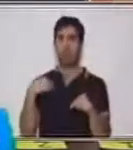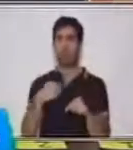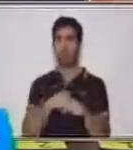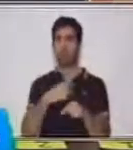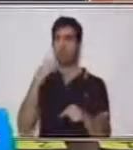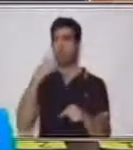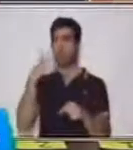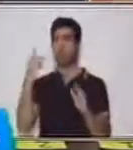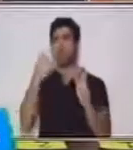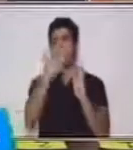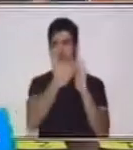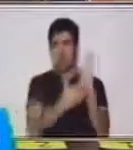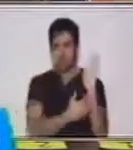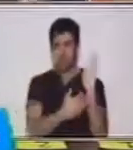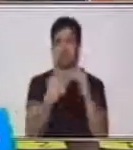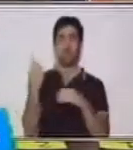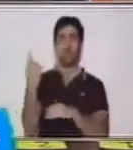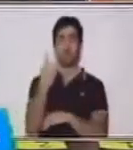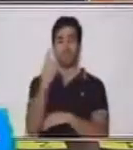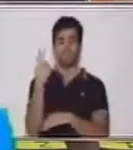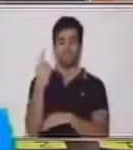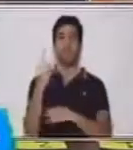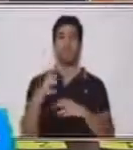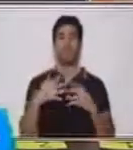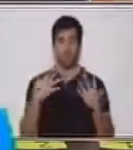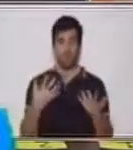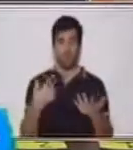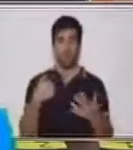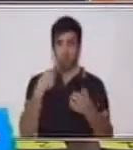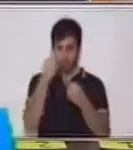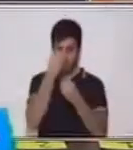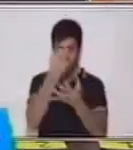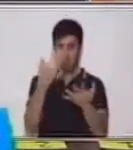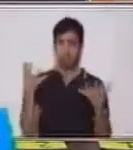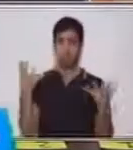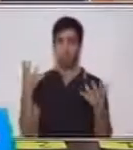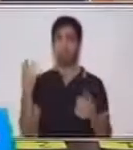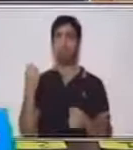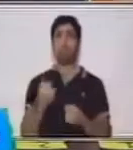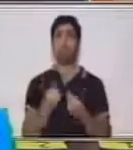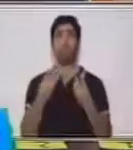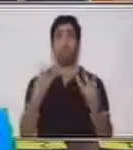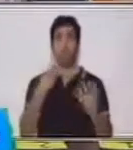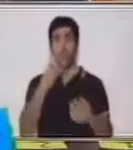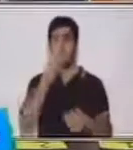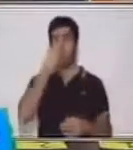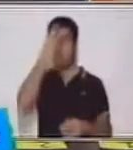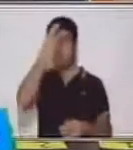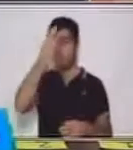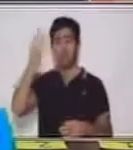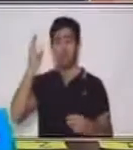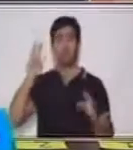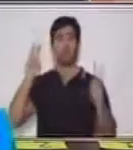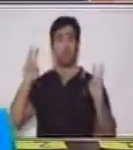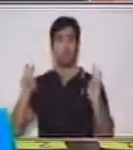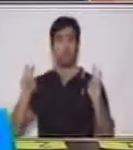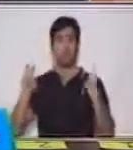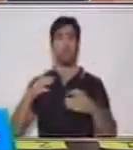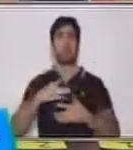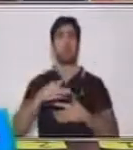importantes, pero antes quiero contarles mucho acerca de los números mayas. Es un tema sumamente interesante.